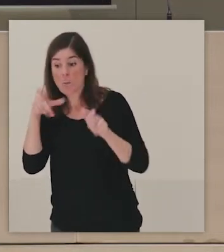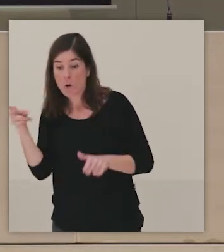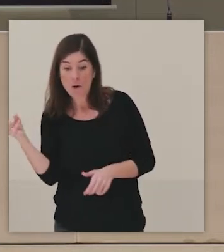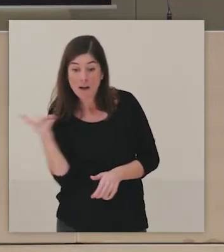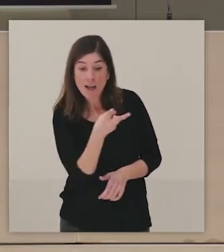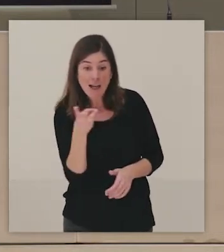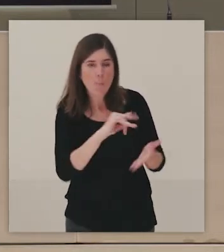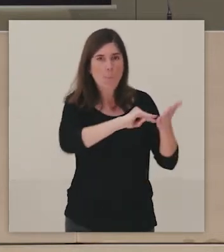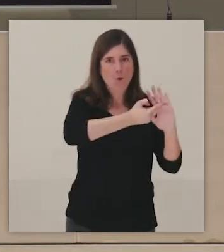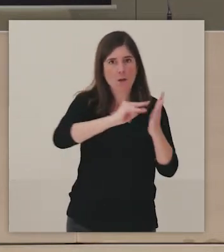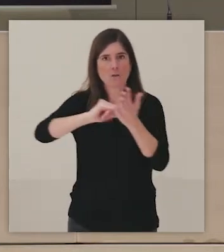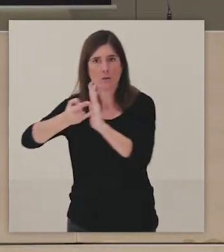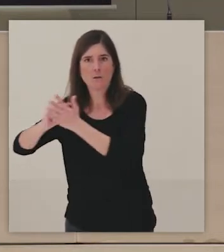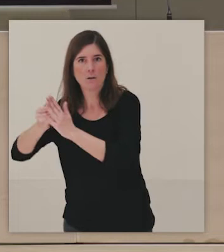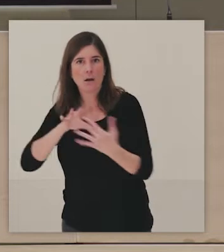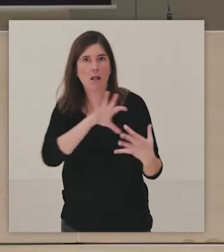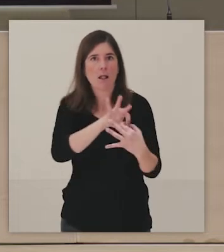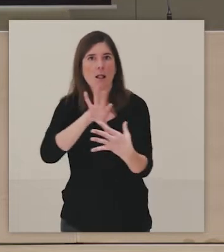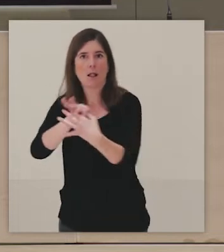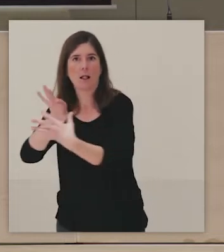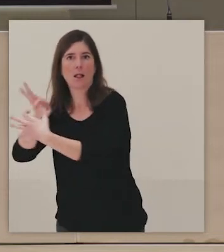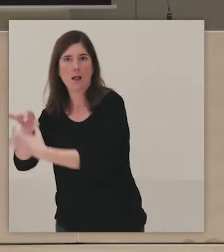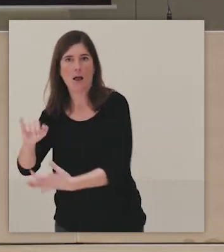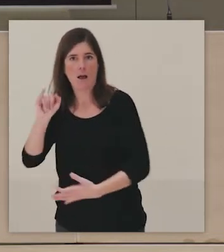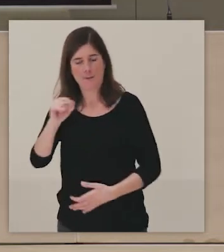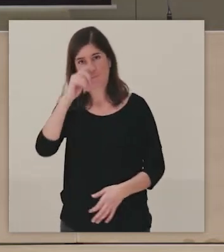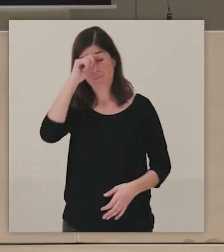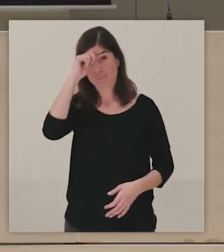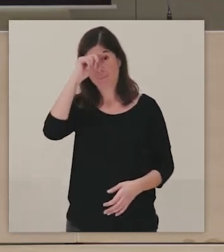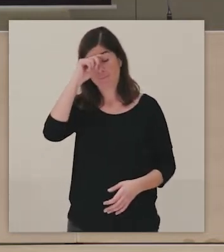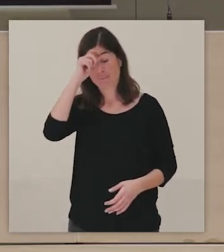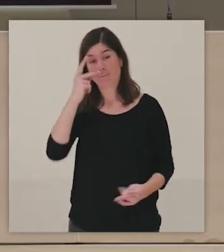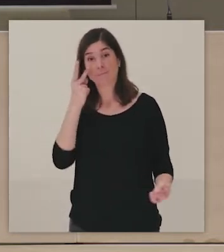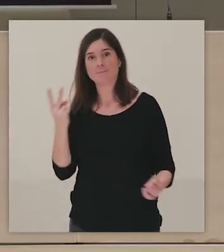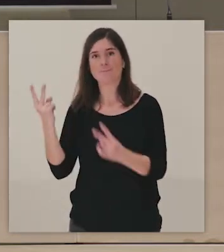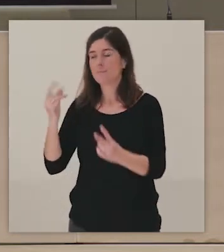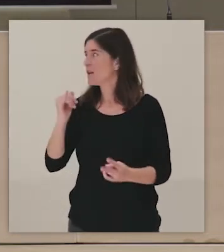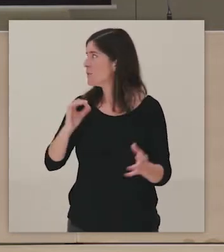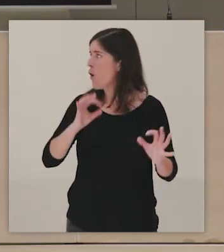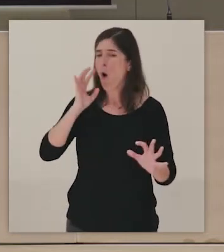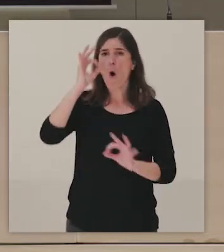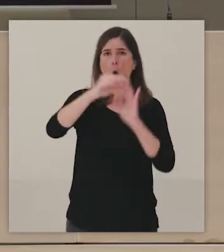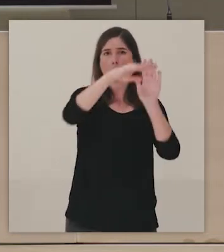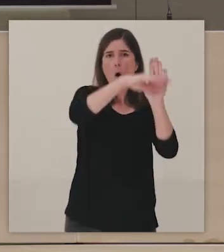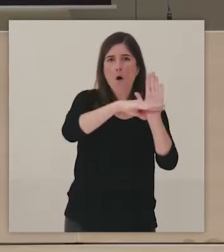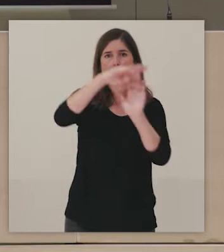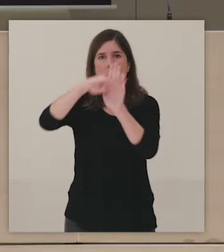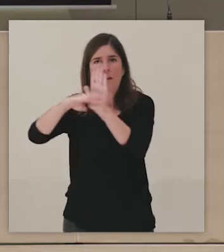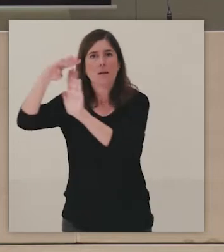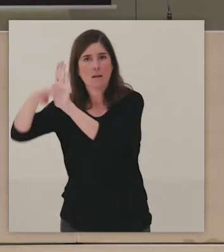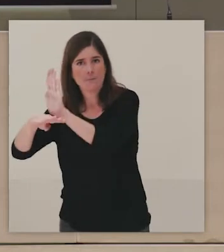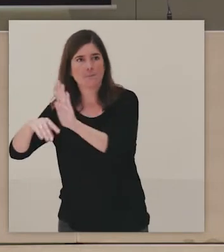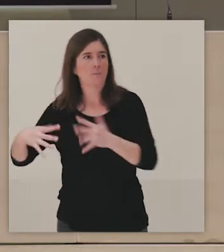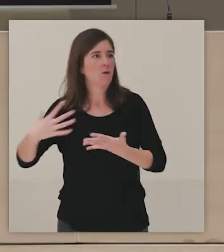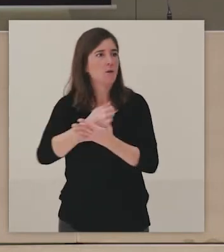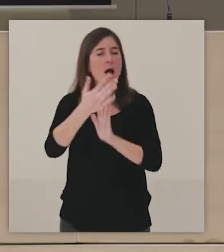que están ahora mismo en marcha. Ahí tenéis un poco la organización. Yo sé que todos hablamos de